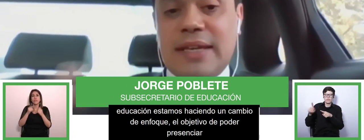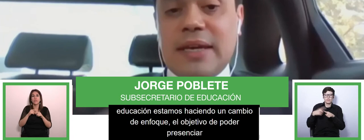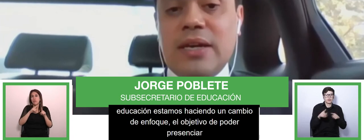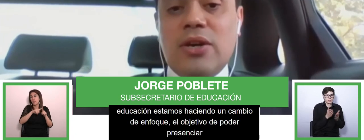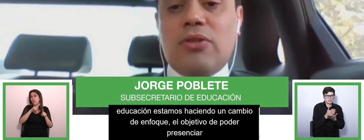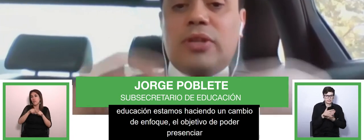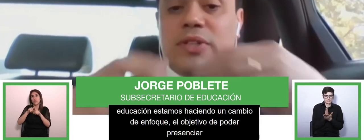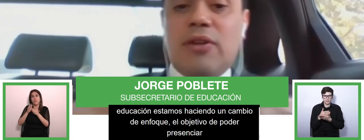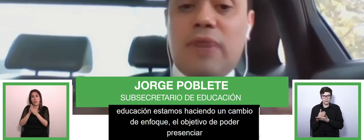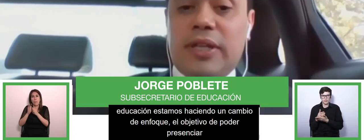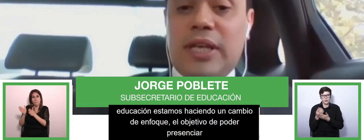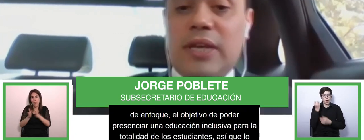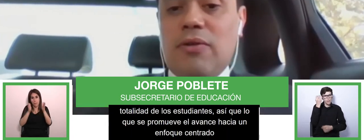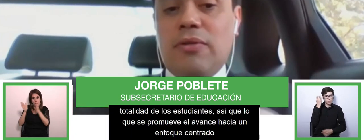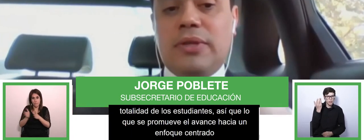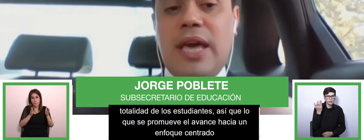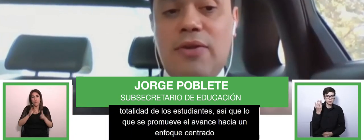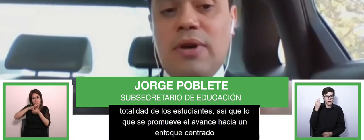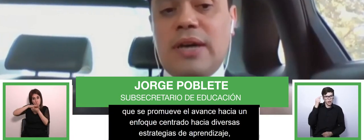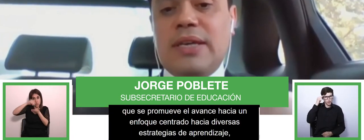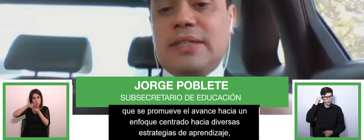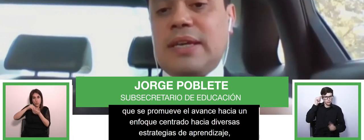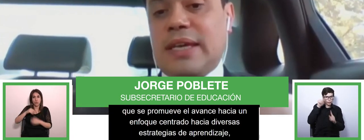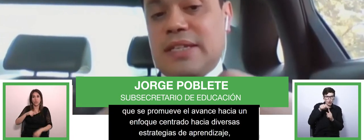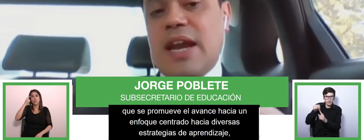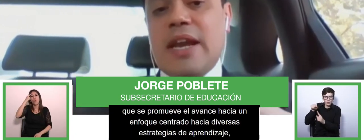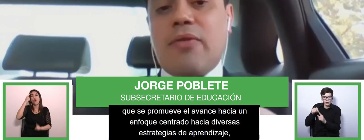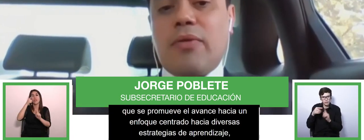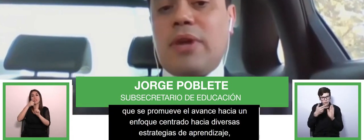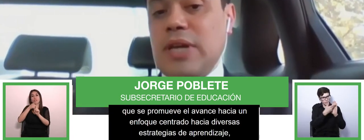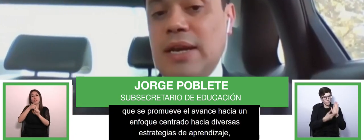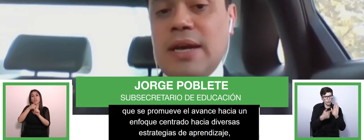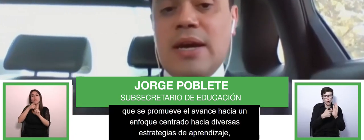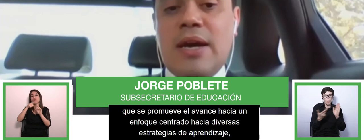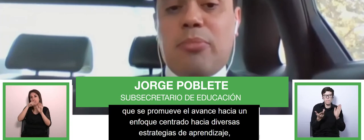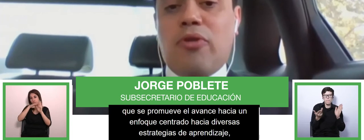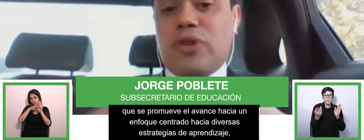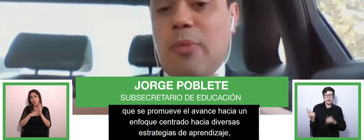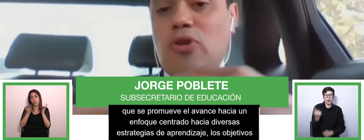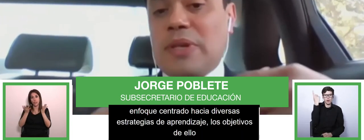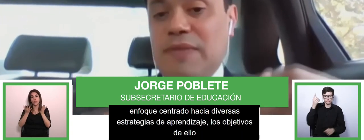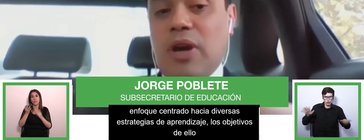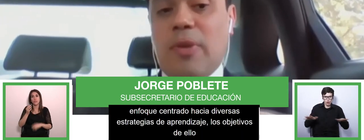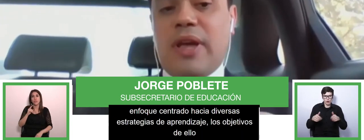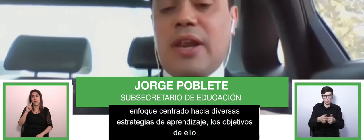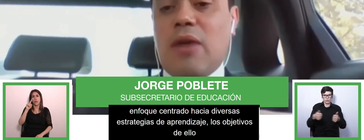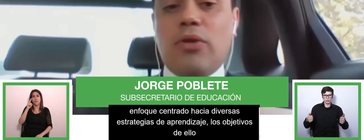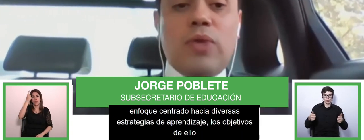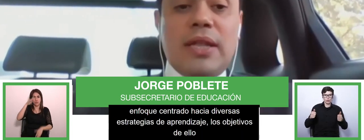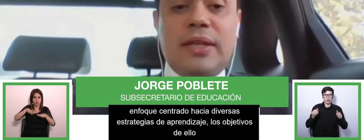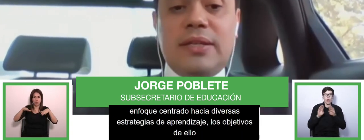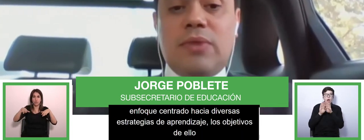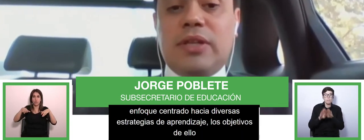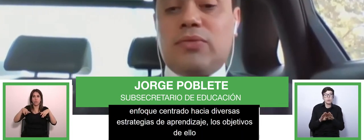aprendizaje contextualizar los objetivos de ello y que se señalan en el currículo nacional provisionar apoyos específicos que puedan requerir